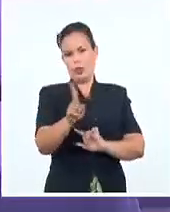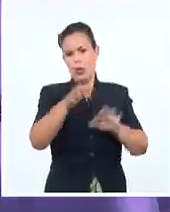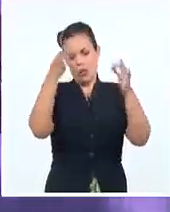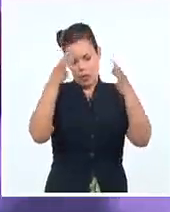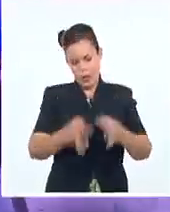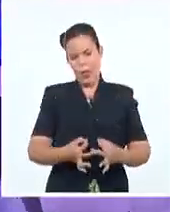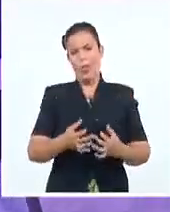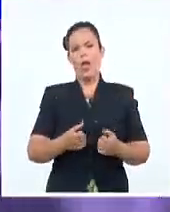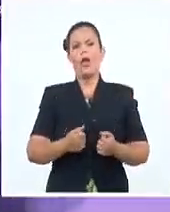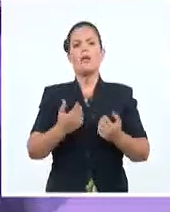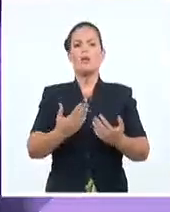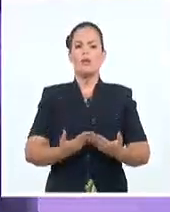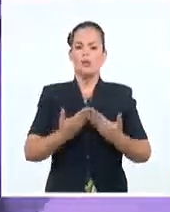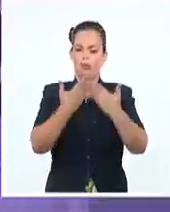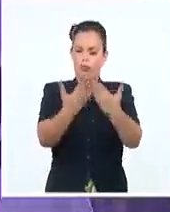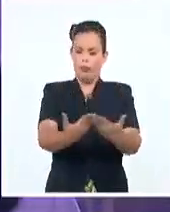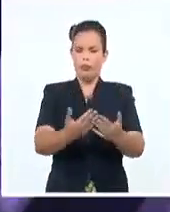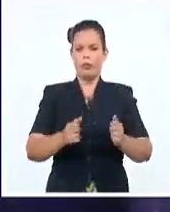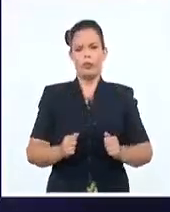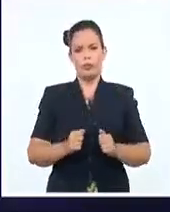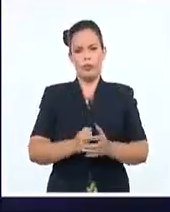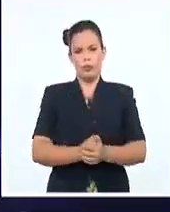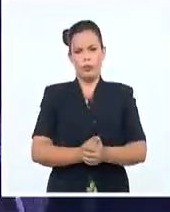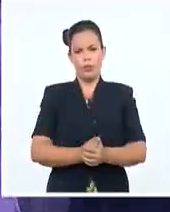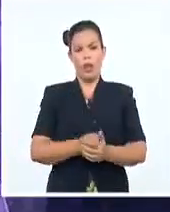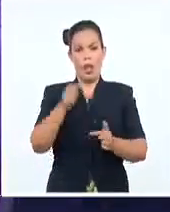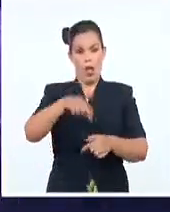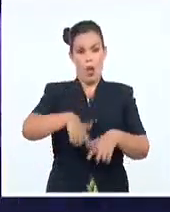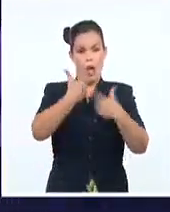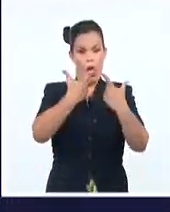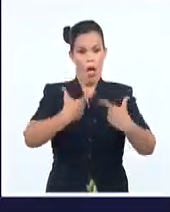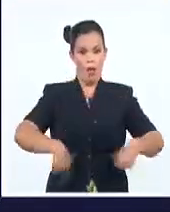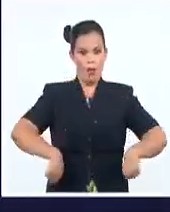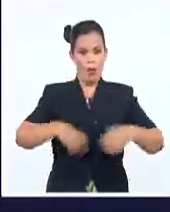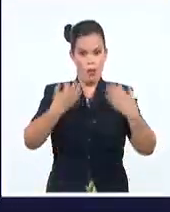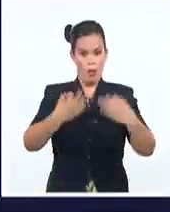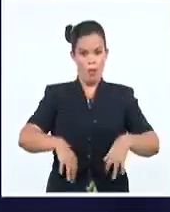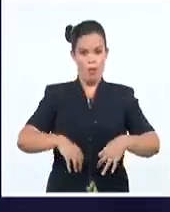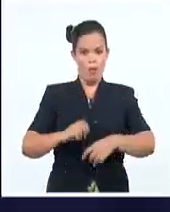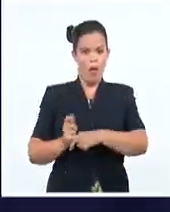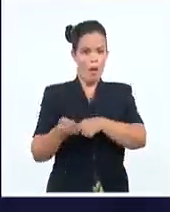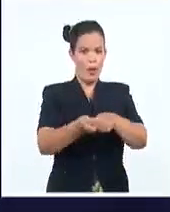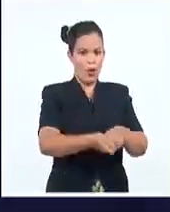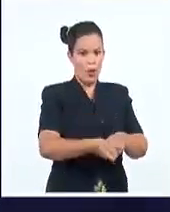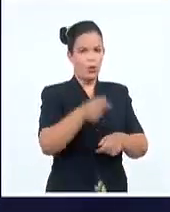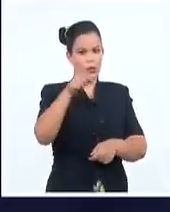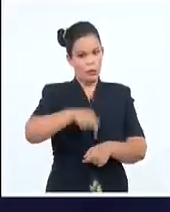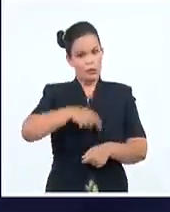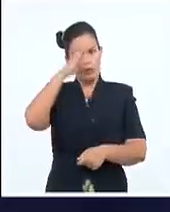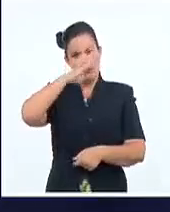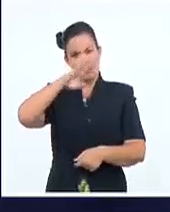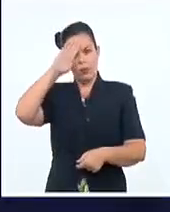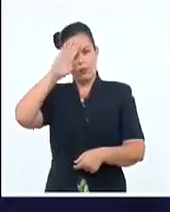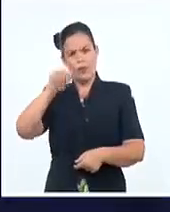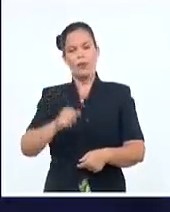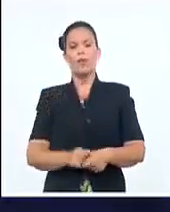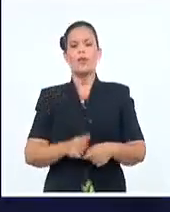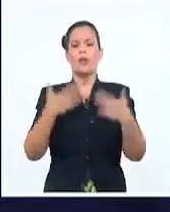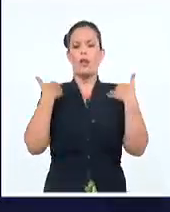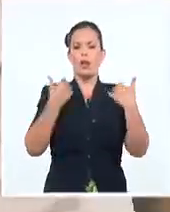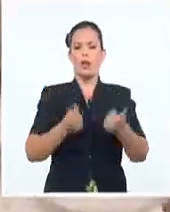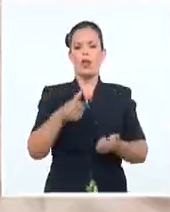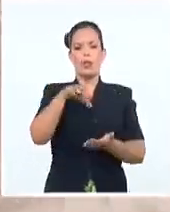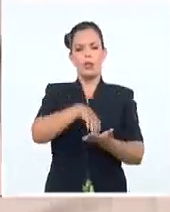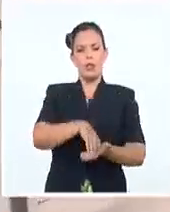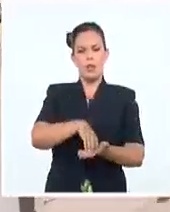director de los alazanes de Granma, actuales campeones de la disciplina en el país y Rosa María Rodríguez, directora del Centro Provincial de Patrimonio